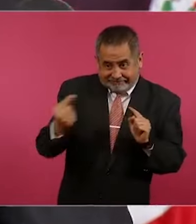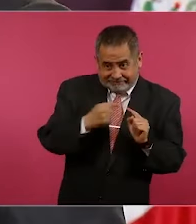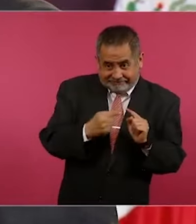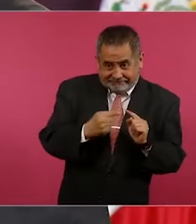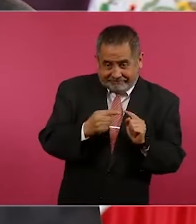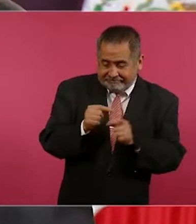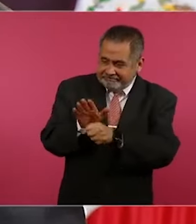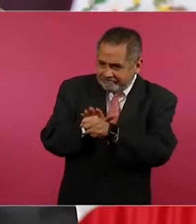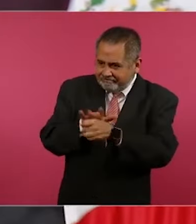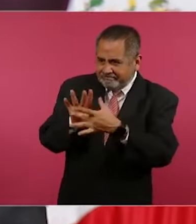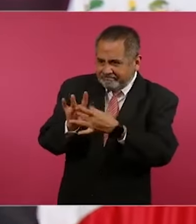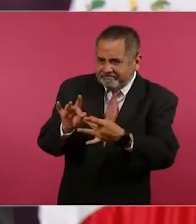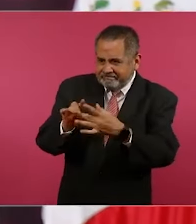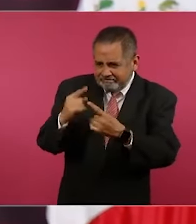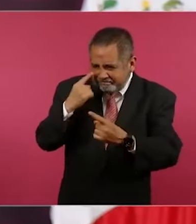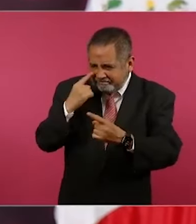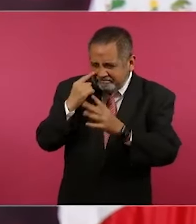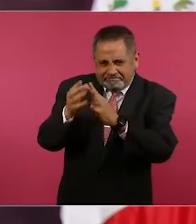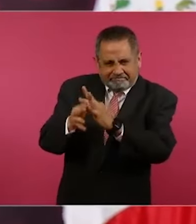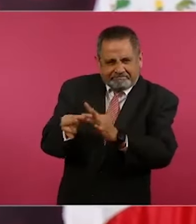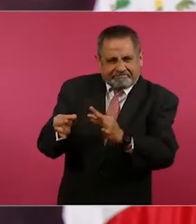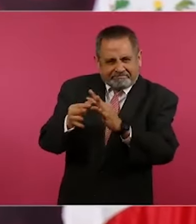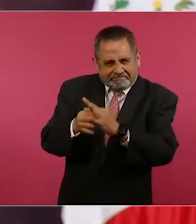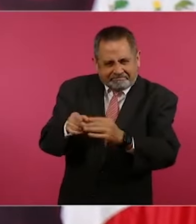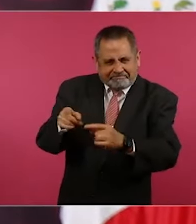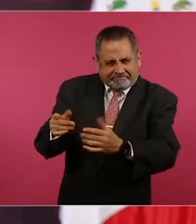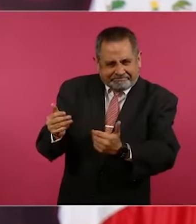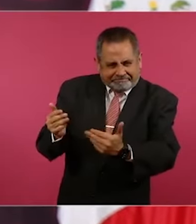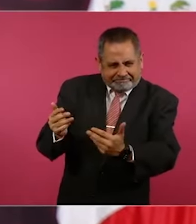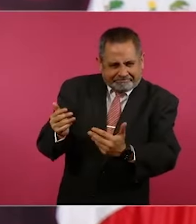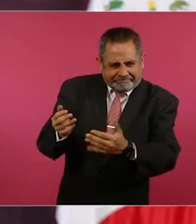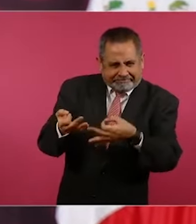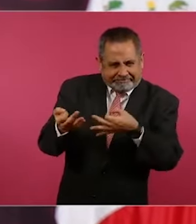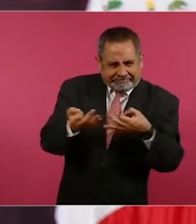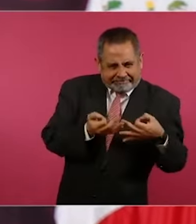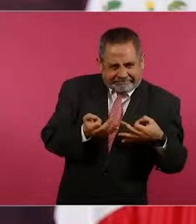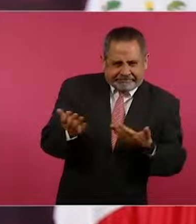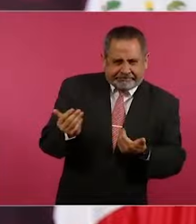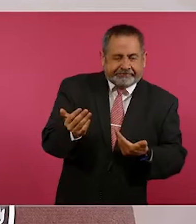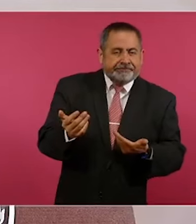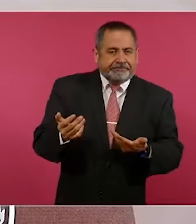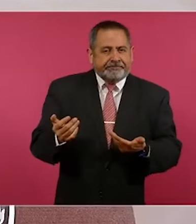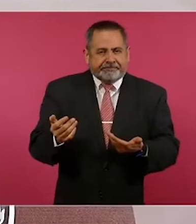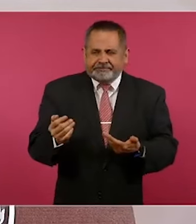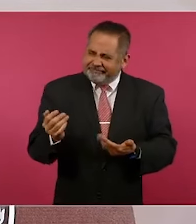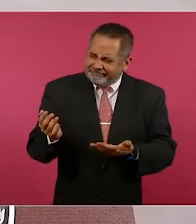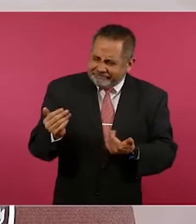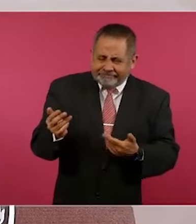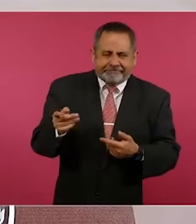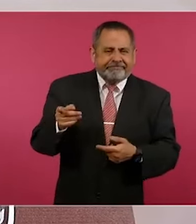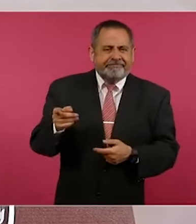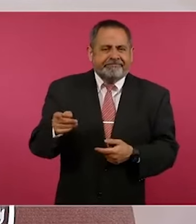quiero convencerte de que